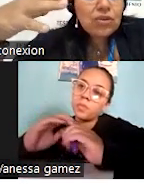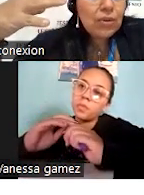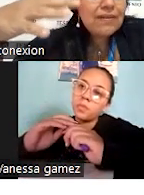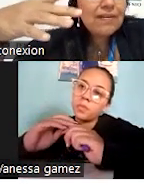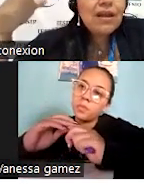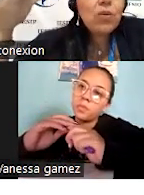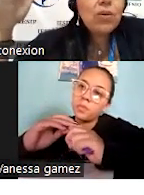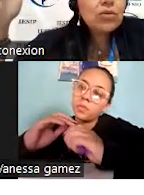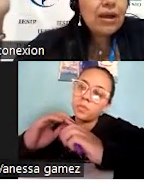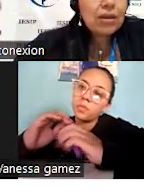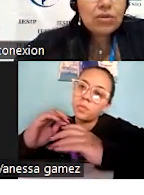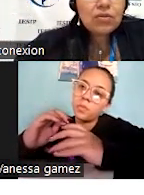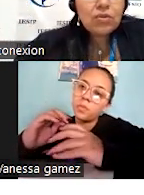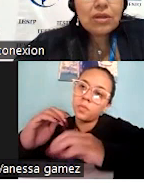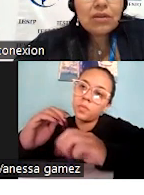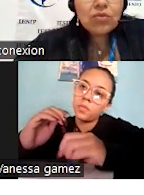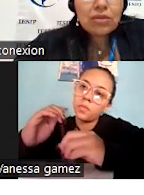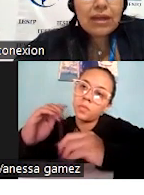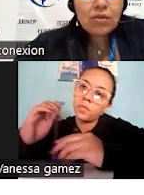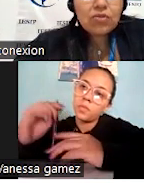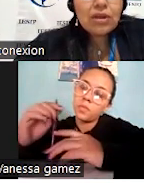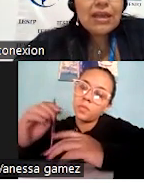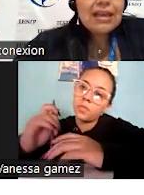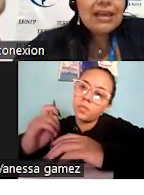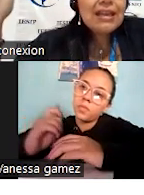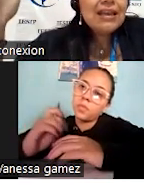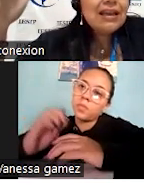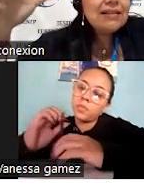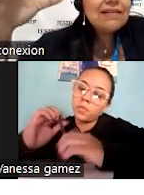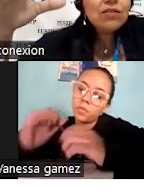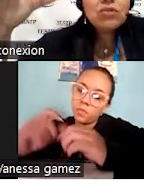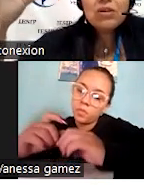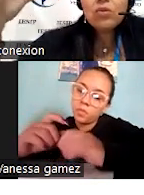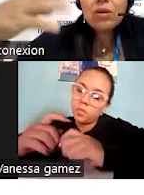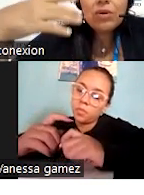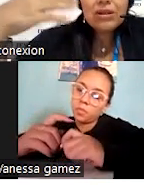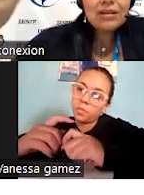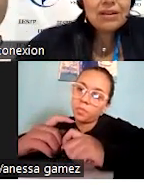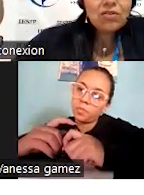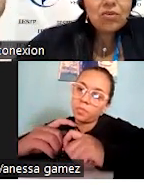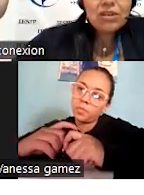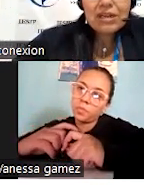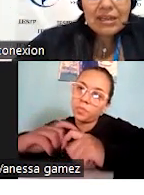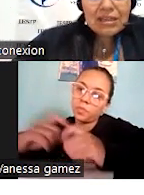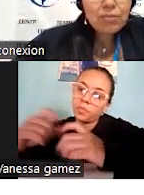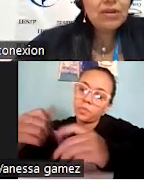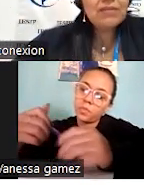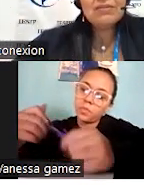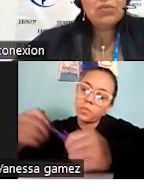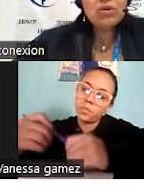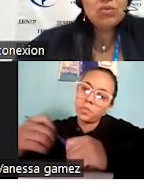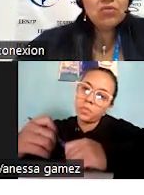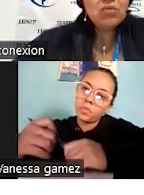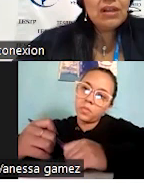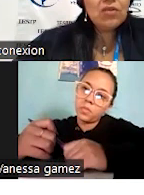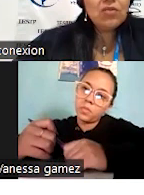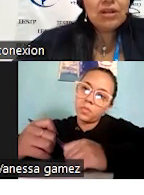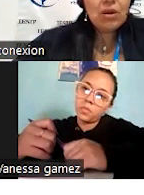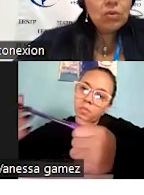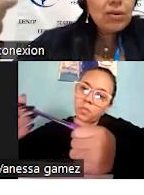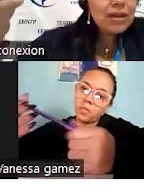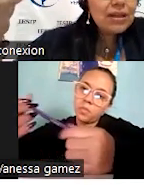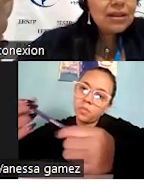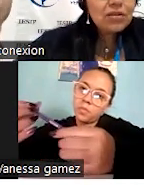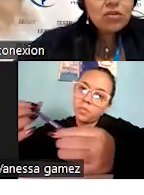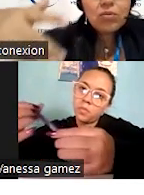causa-consecuencias en cuanto a la obtención de resultados. Y si tú tienes una buena interacción con el cliente, puedes tener buenos resultados.